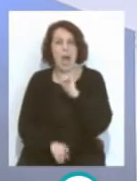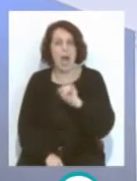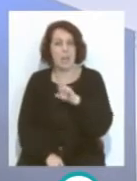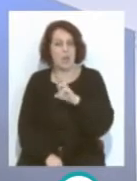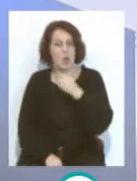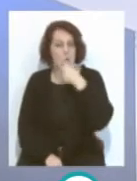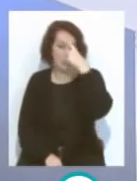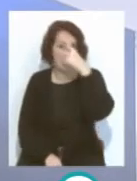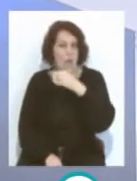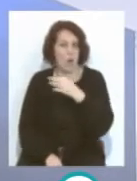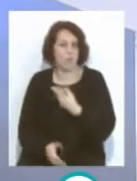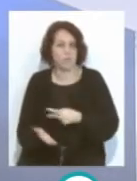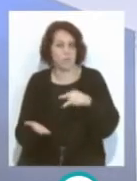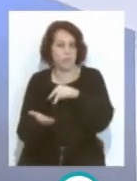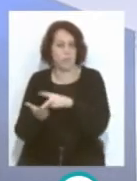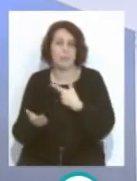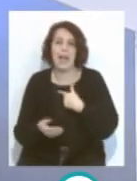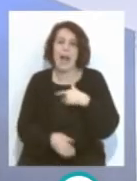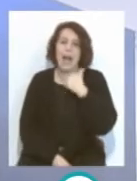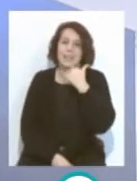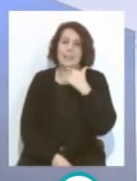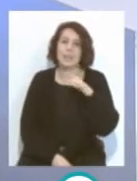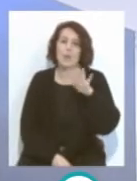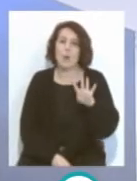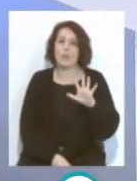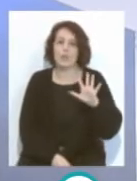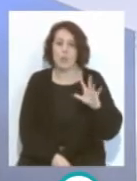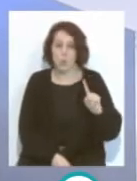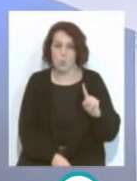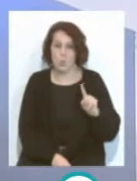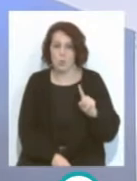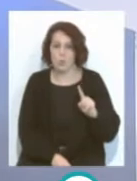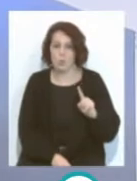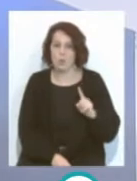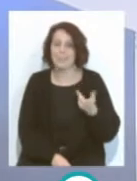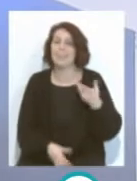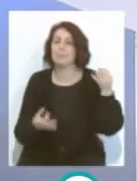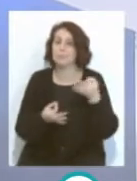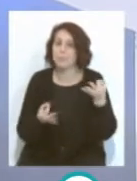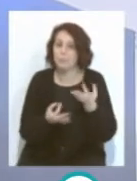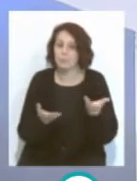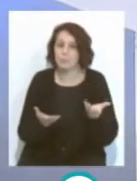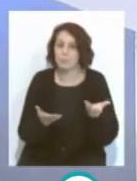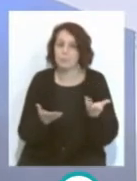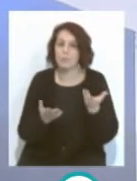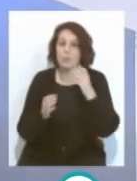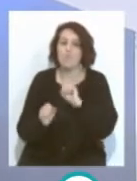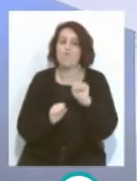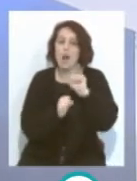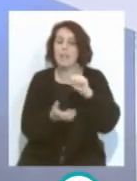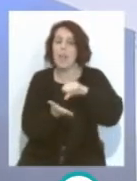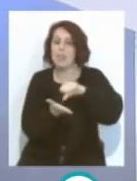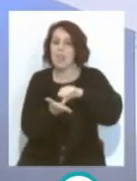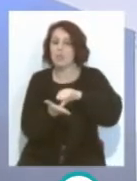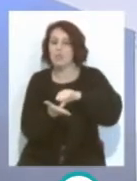esa banda, pero jugó casi un 4-5-1. ¿Qué pasa con esto? Hace más fuerte el centro del